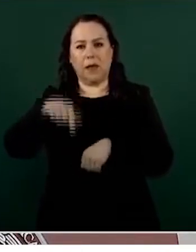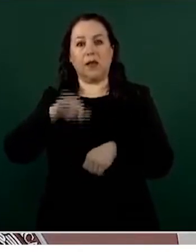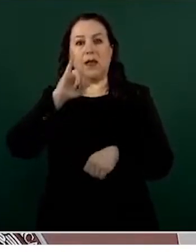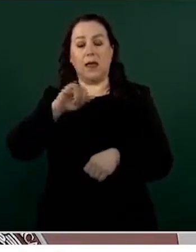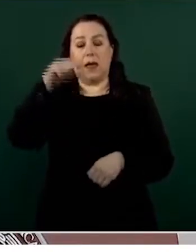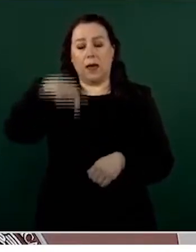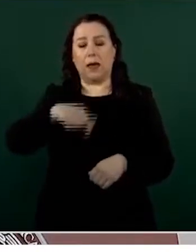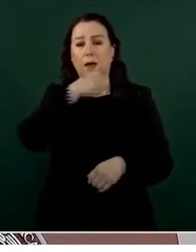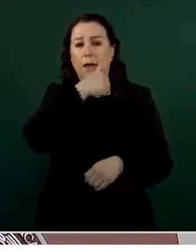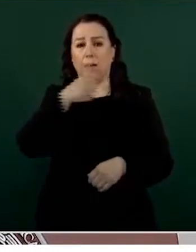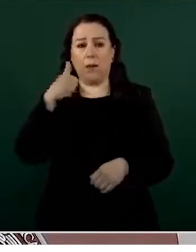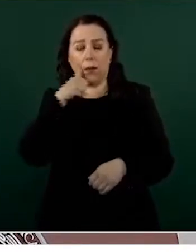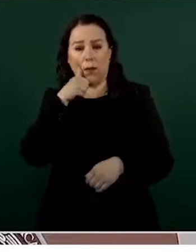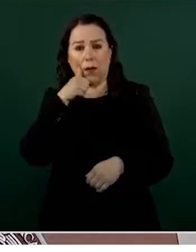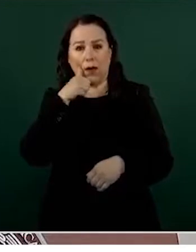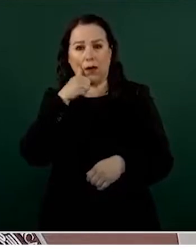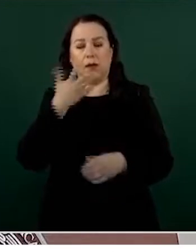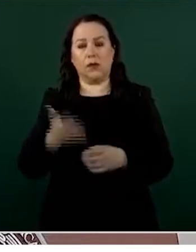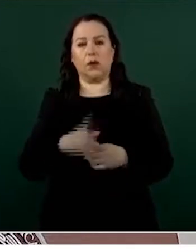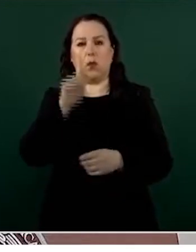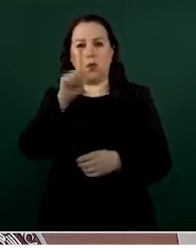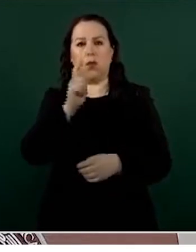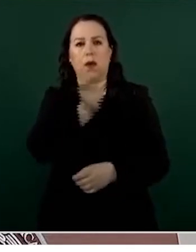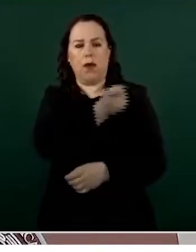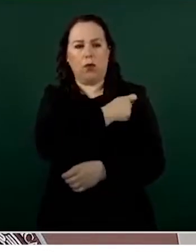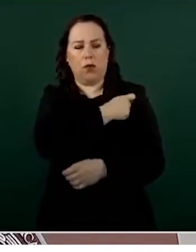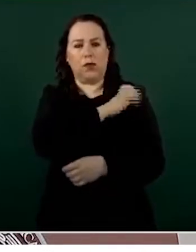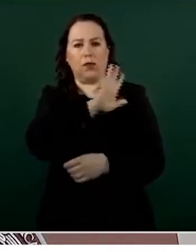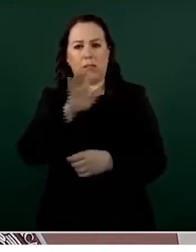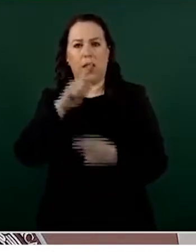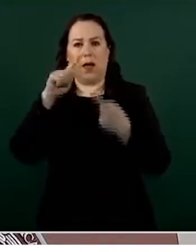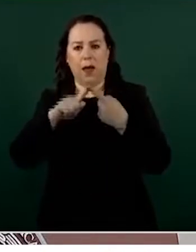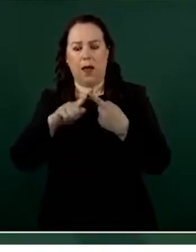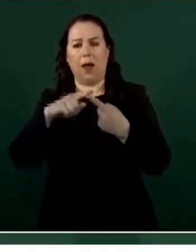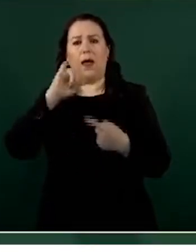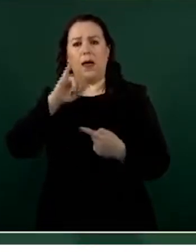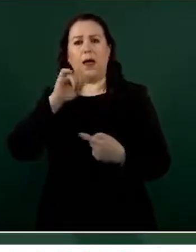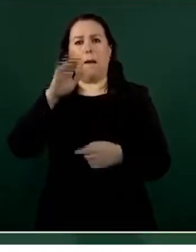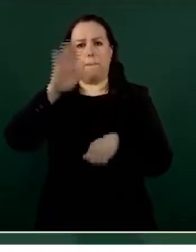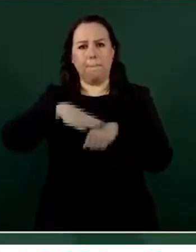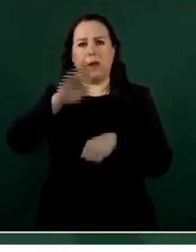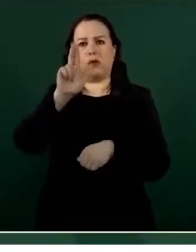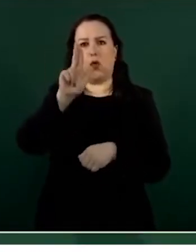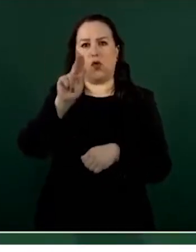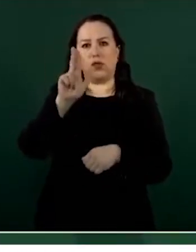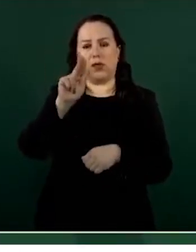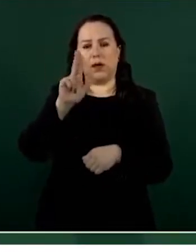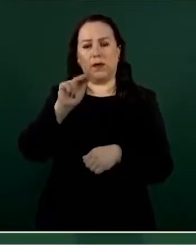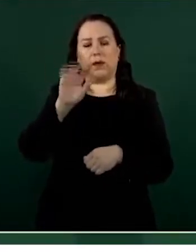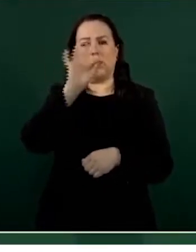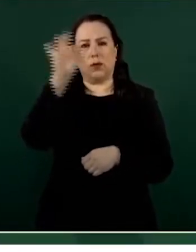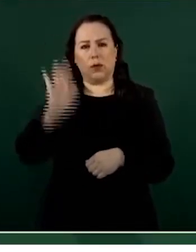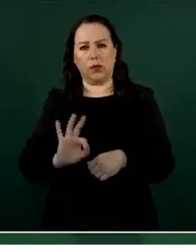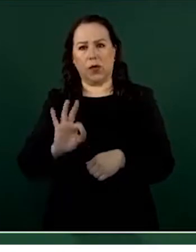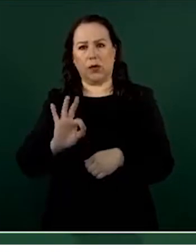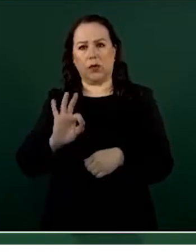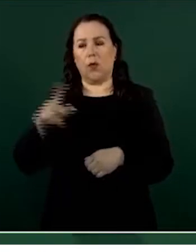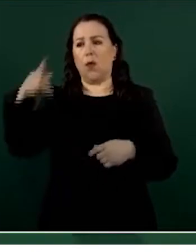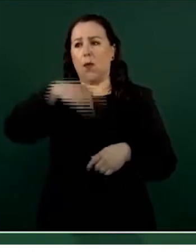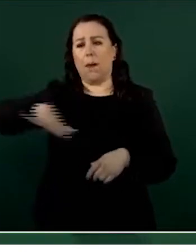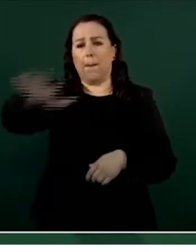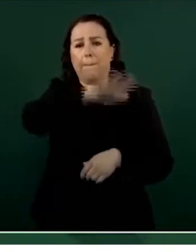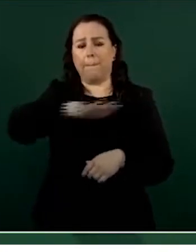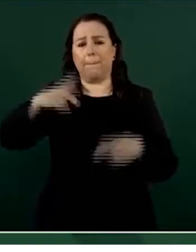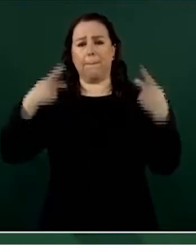con al menos una dosis, más del 80 por ciento de la población mayor de 18 años ha sido